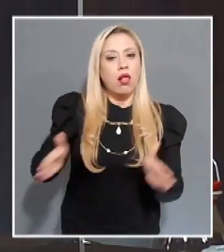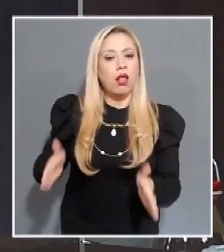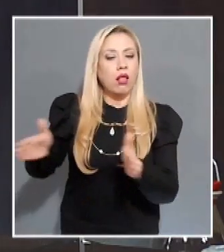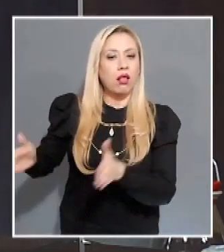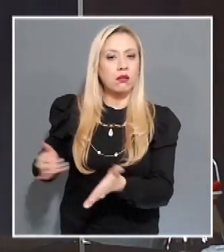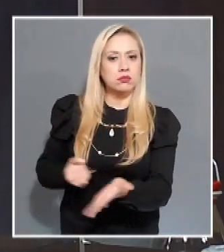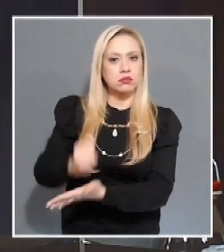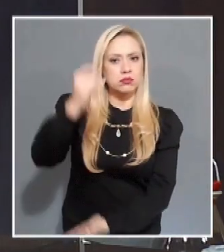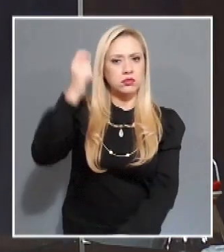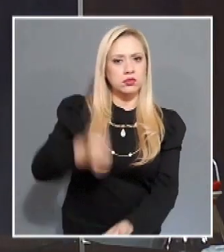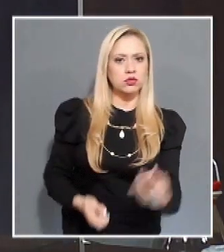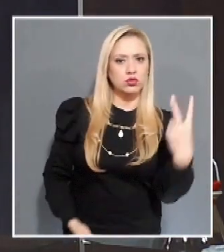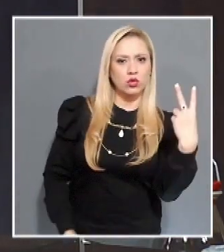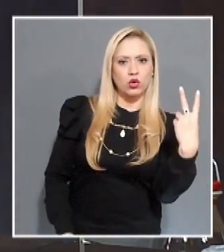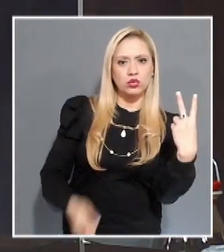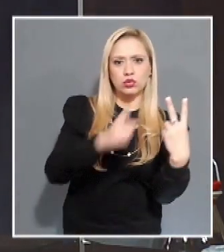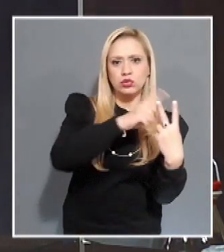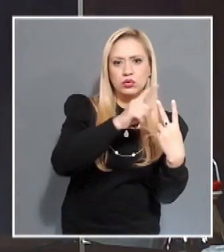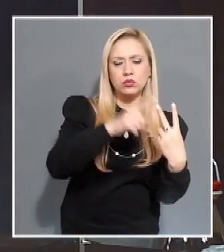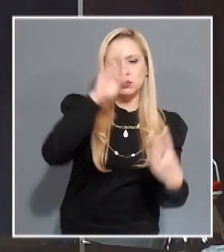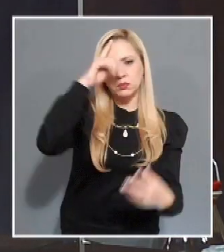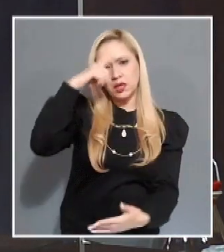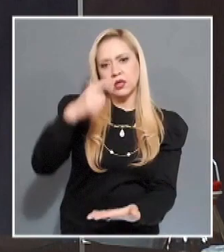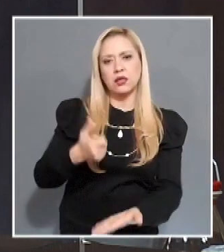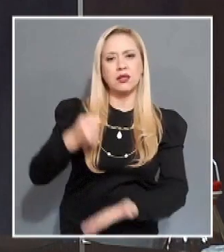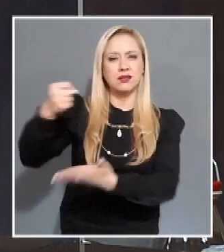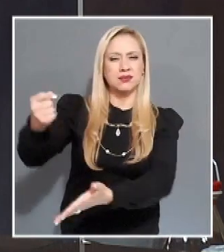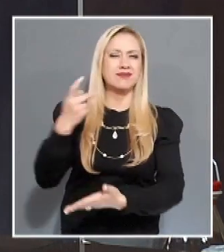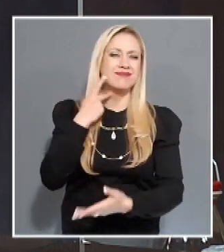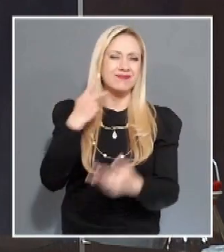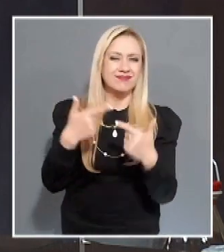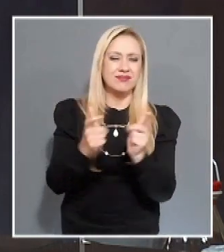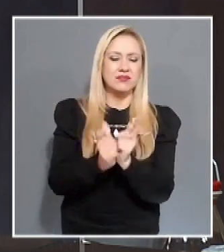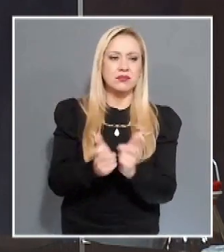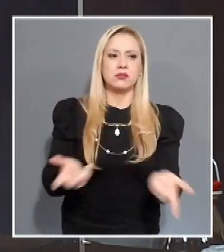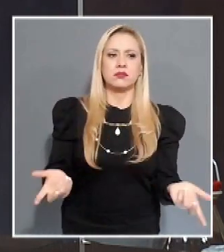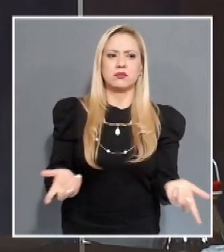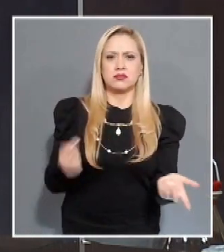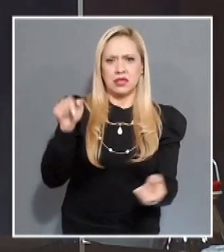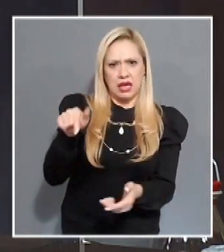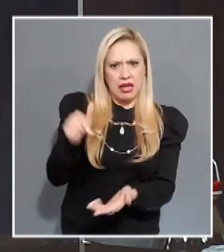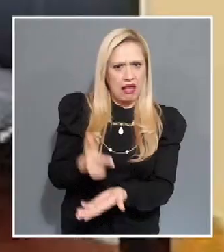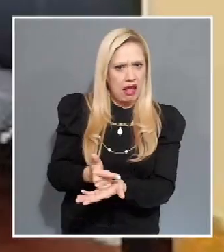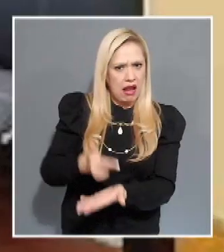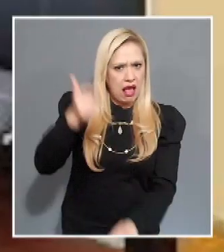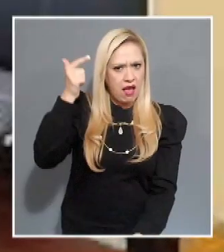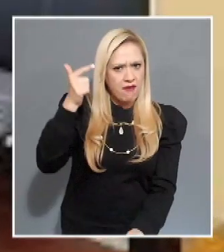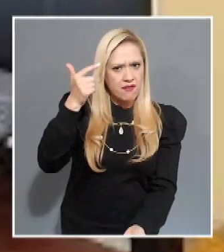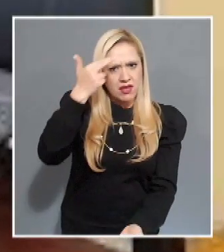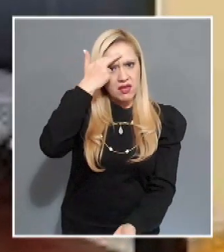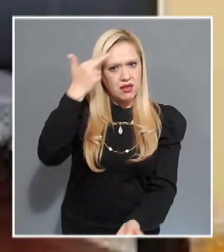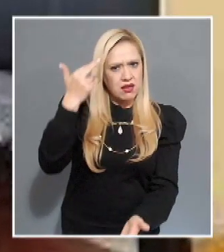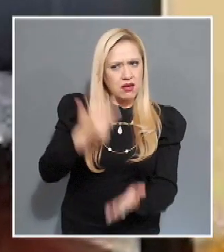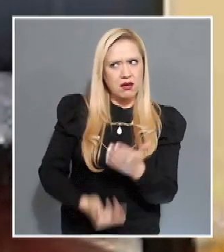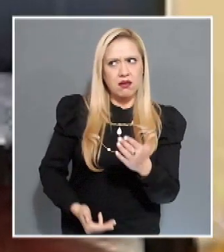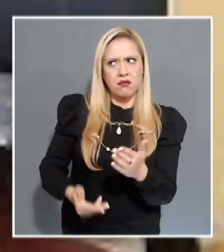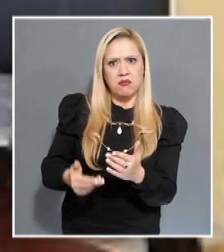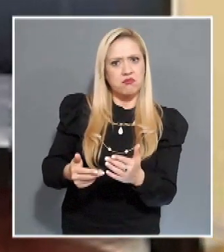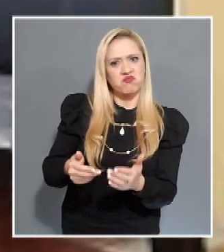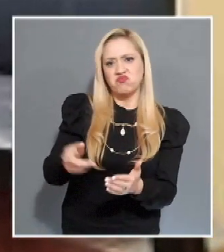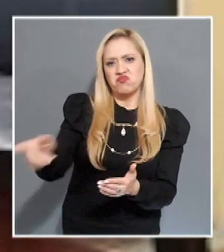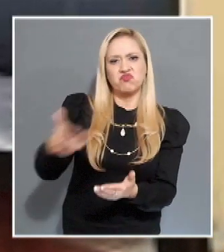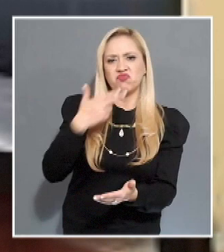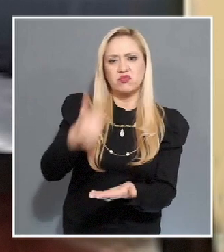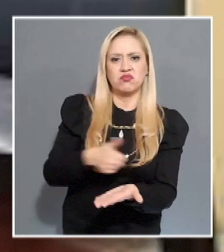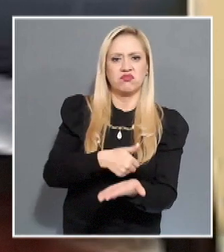indebida del financiamiento a un partido político no son causas graves para separarlos del cargo. En su resolución, el Tribunal